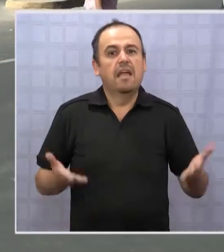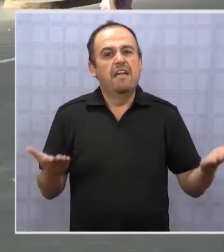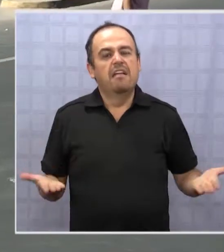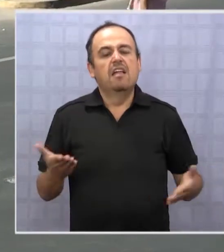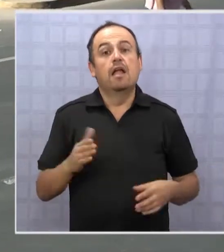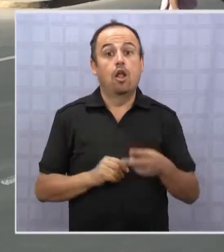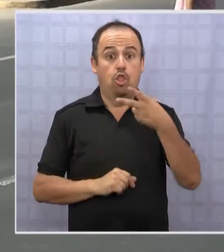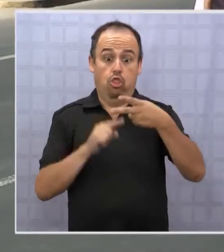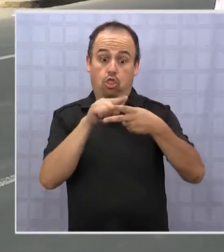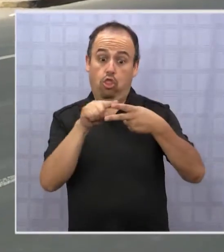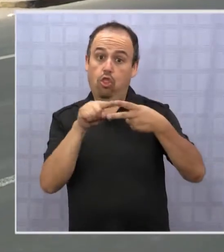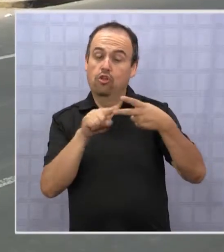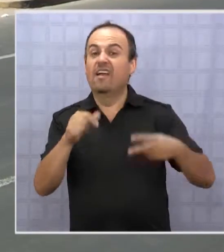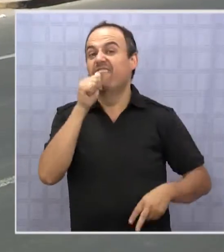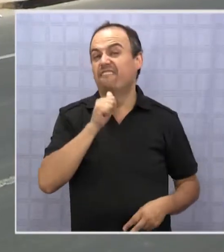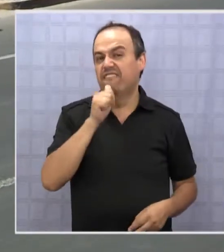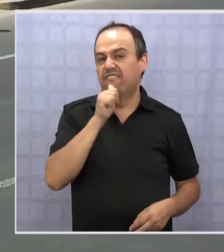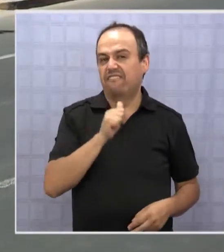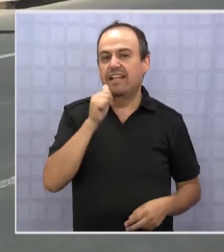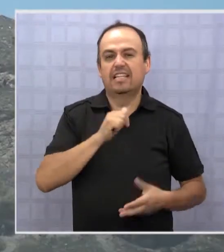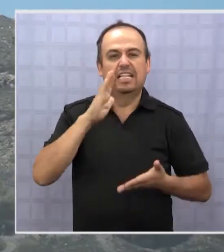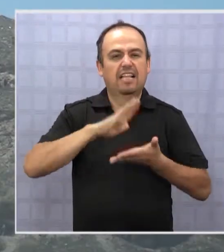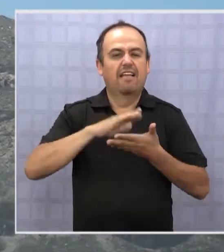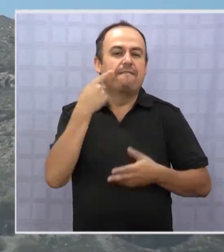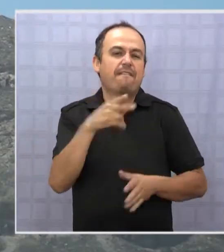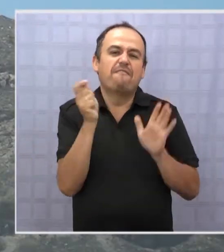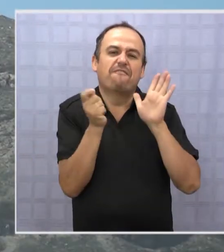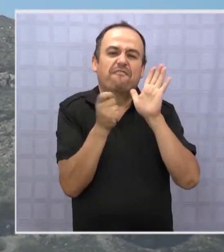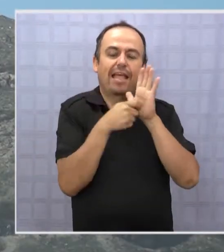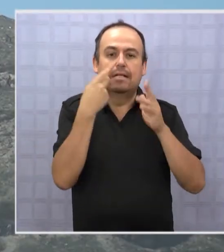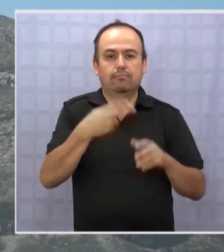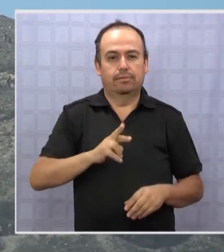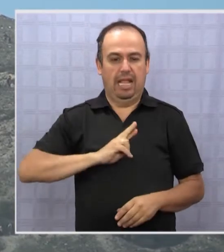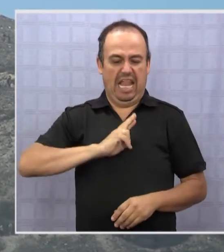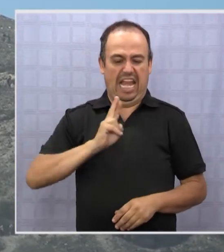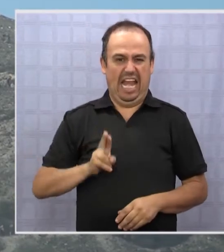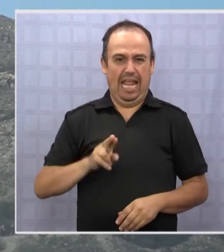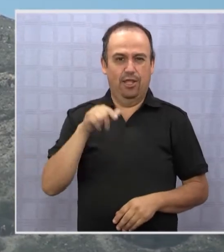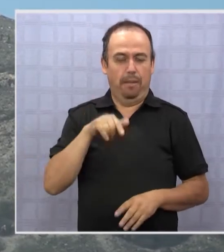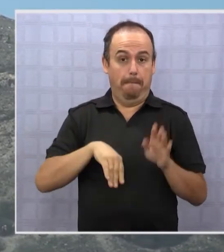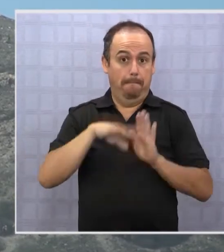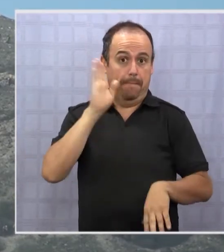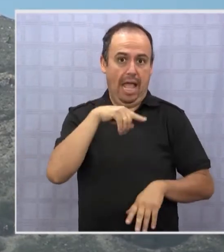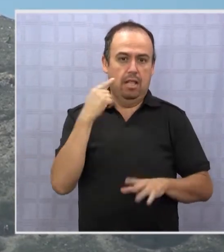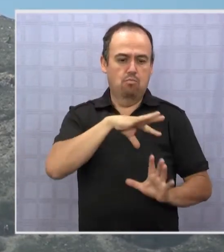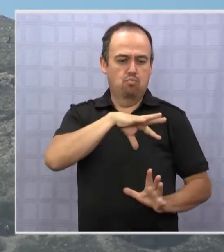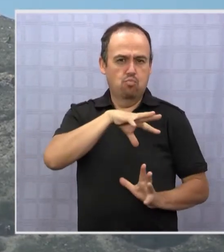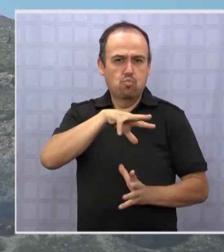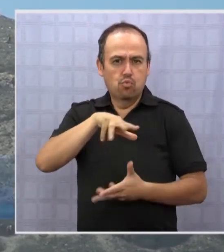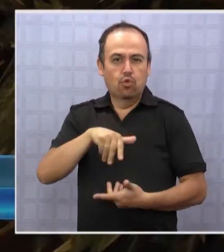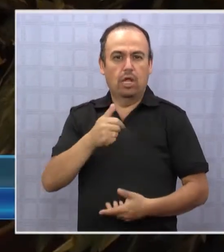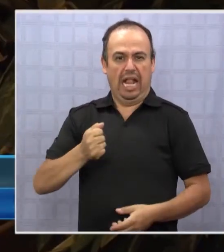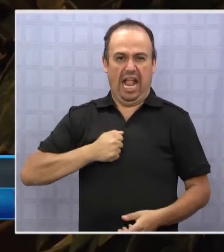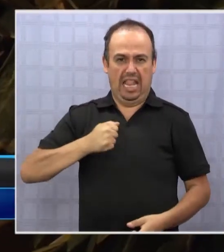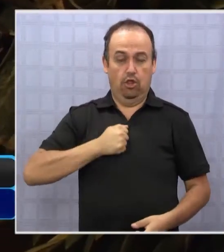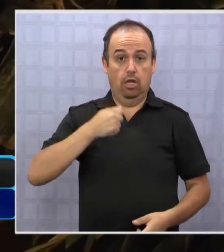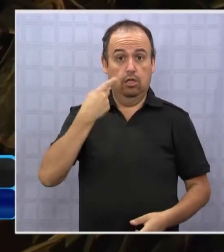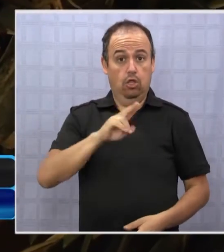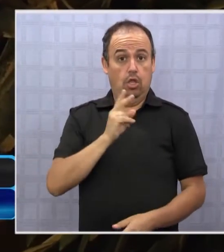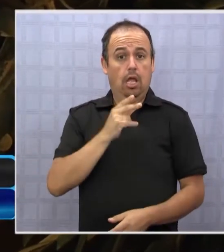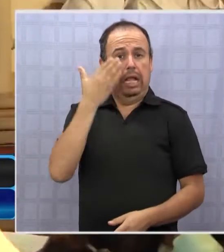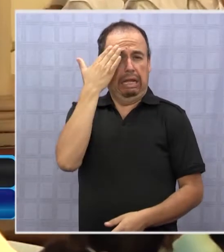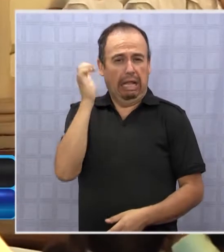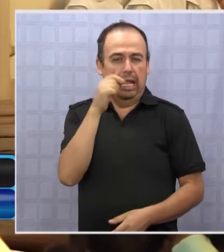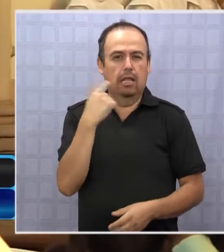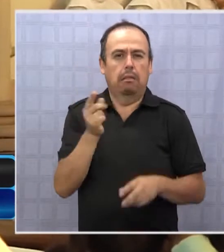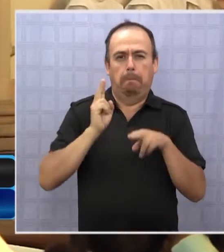Aunque faltan dos semanas para la celebración de una de las fechas religiosas de mayor impacto para el mundo católico, los creyentes